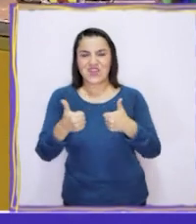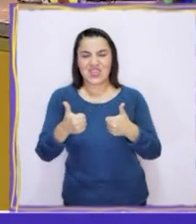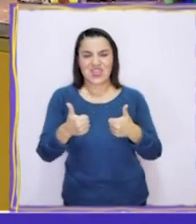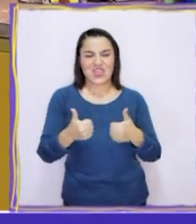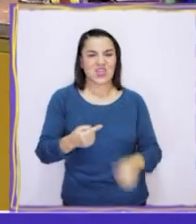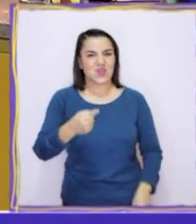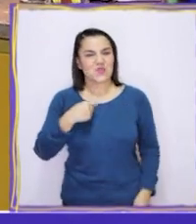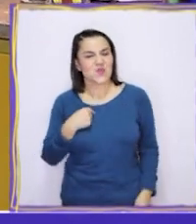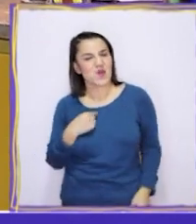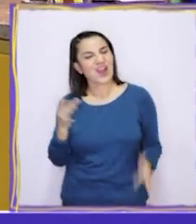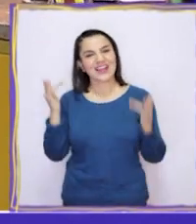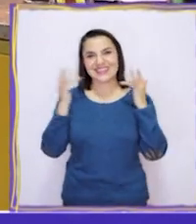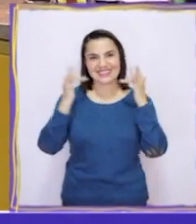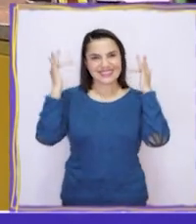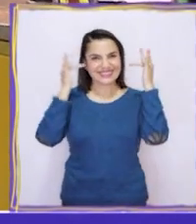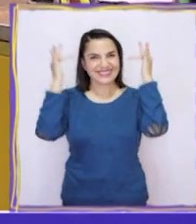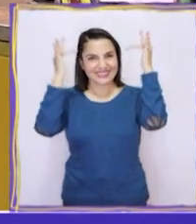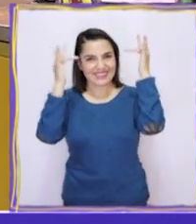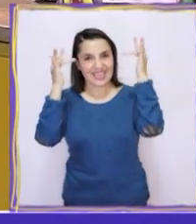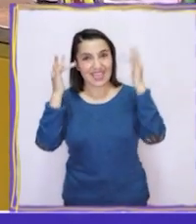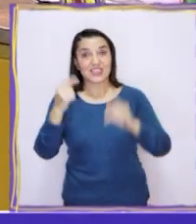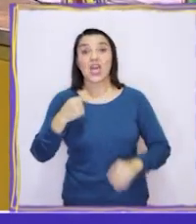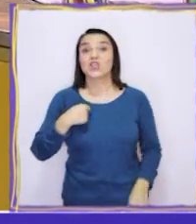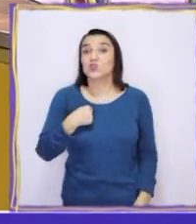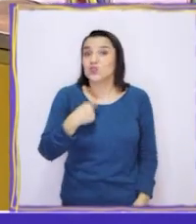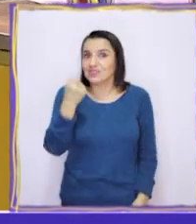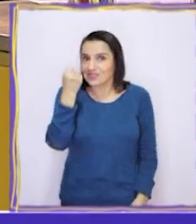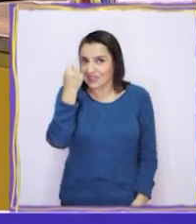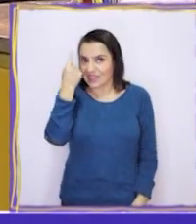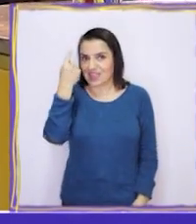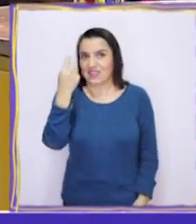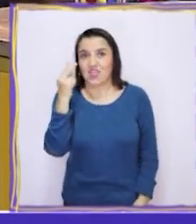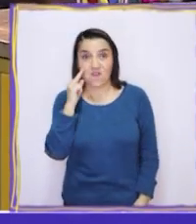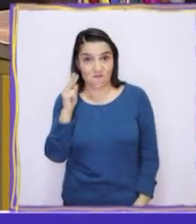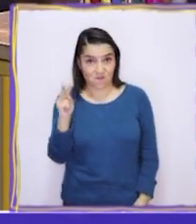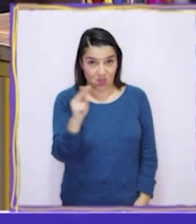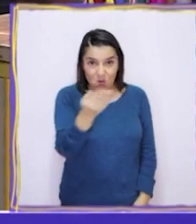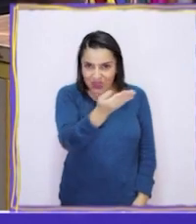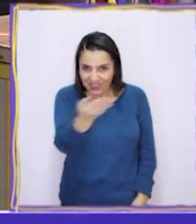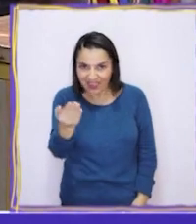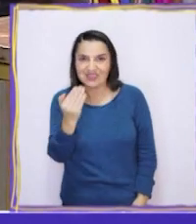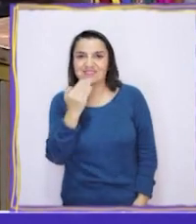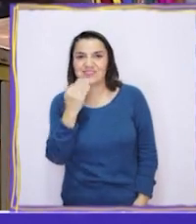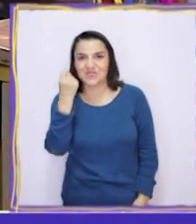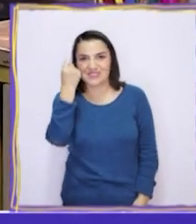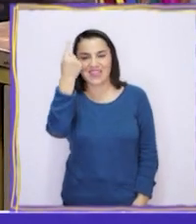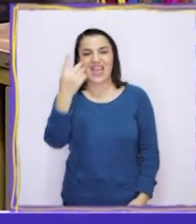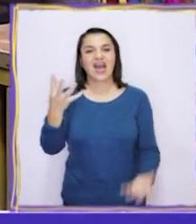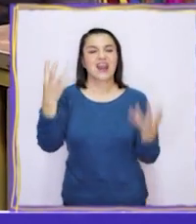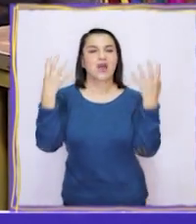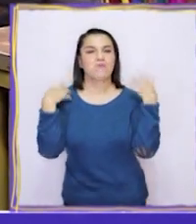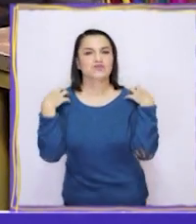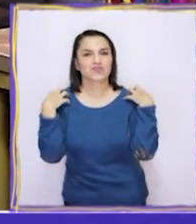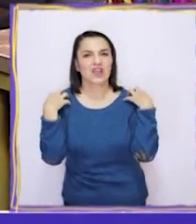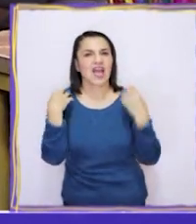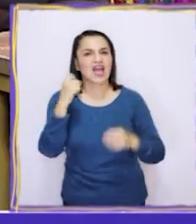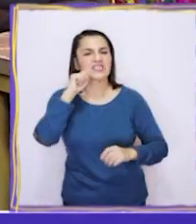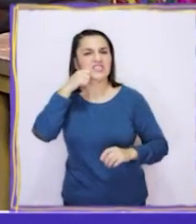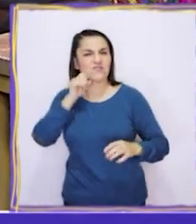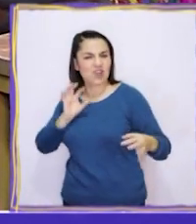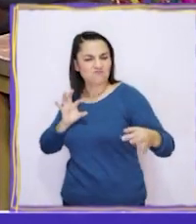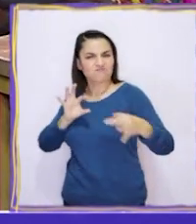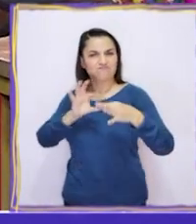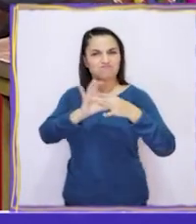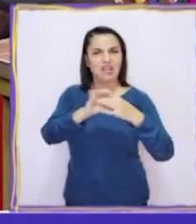Quedé muy, muy, muy contenta. Me pude dar cuenta, y veo que ustedes también, que la responsabilidad